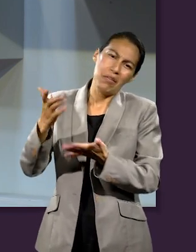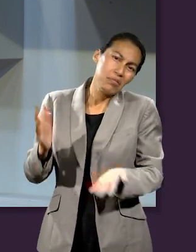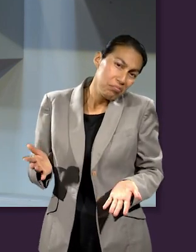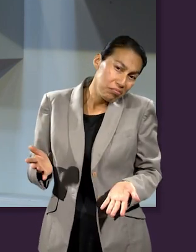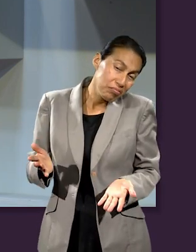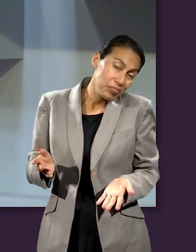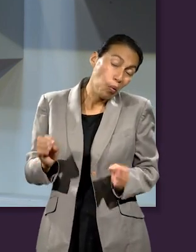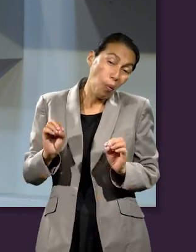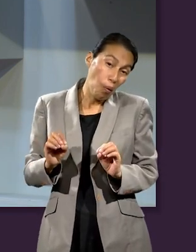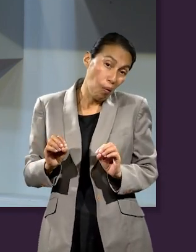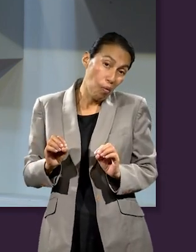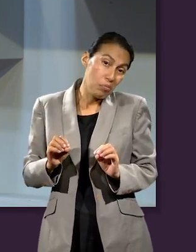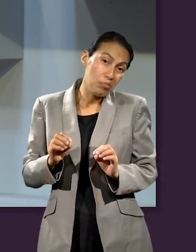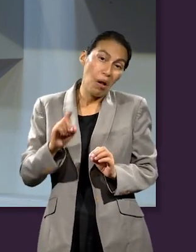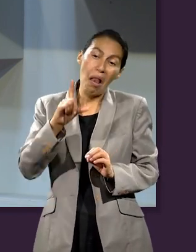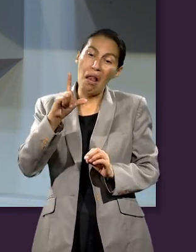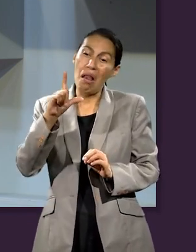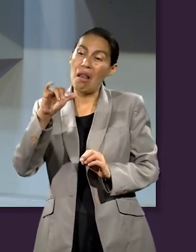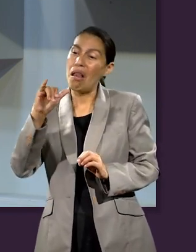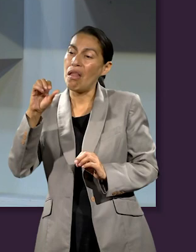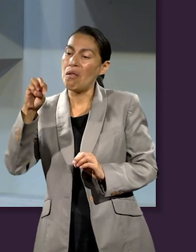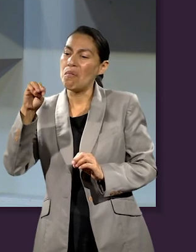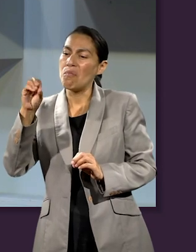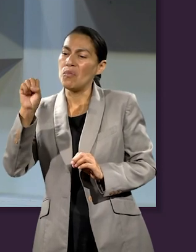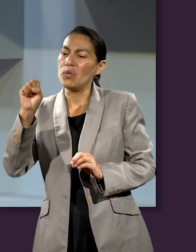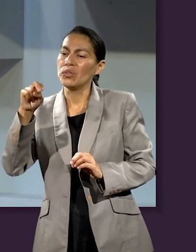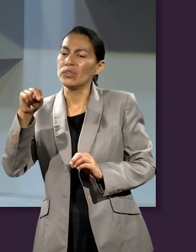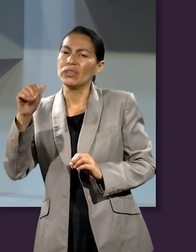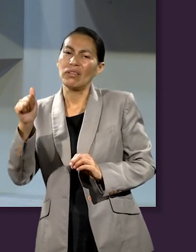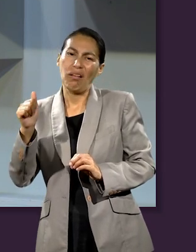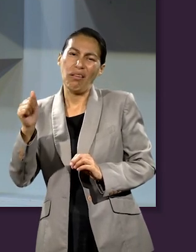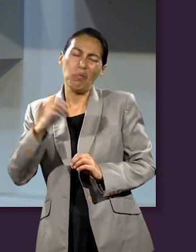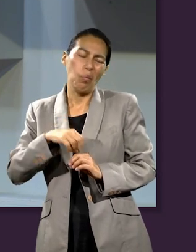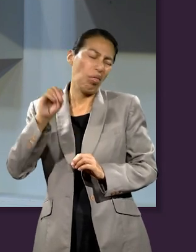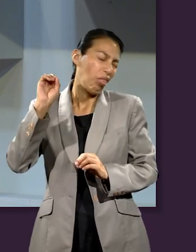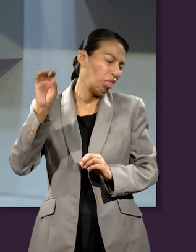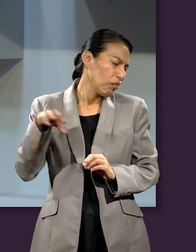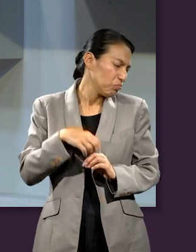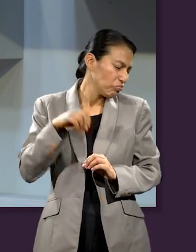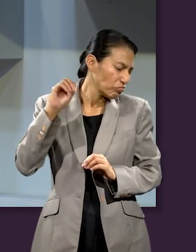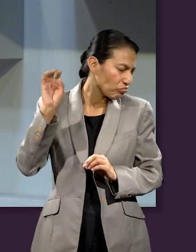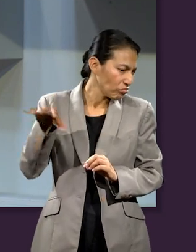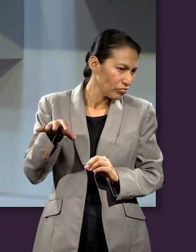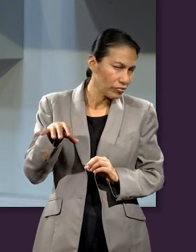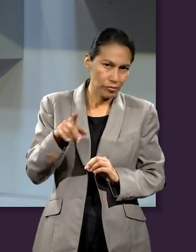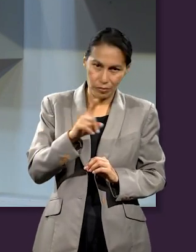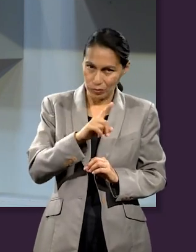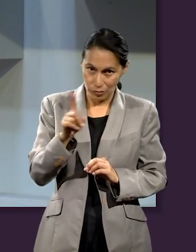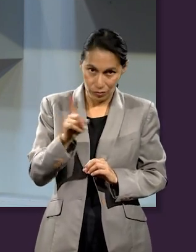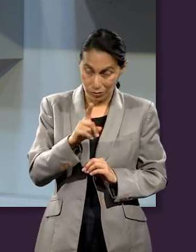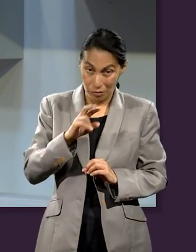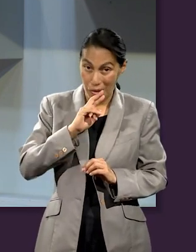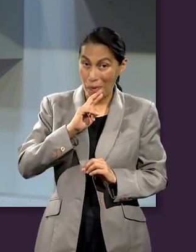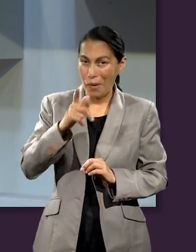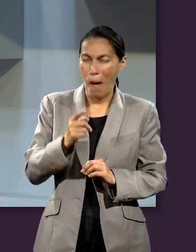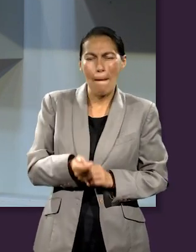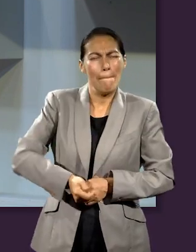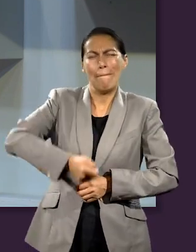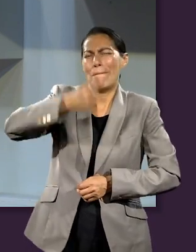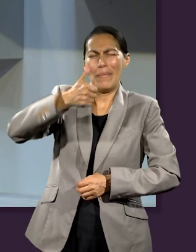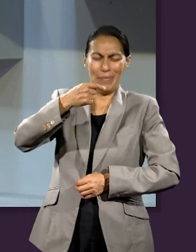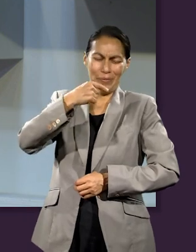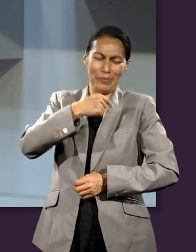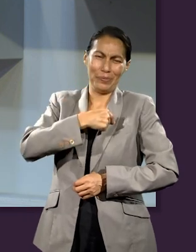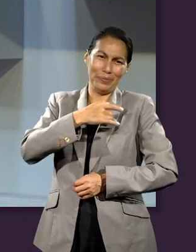una cuota. En el mejor de los casos. Y en el peor, una limosna. Sin embargo, ofrendar